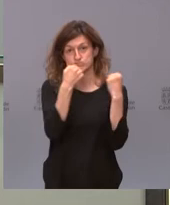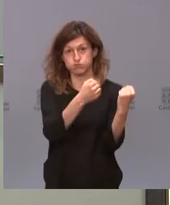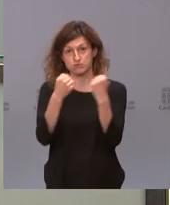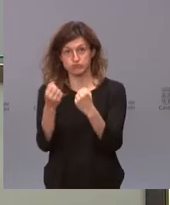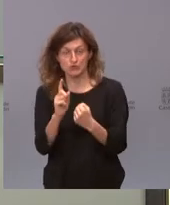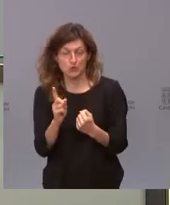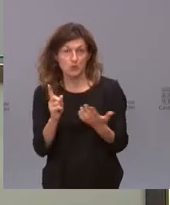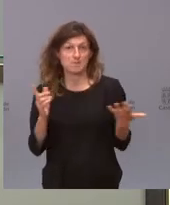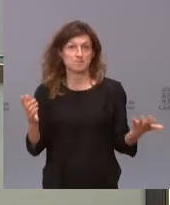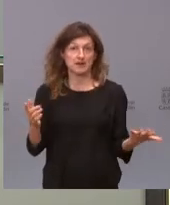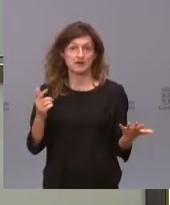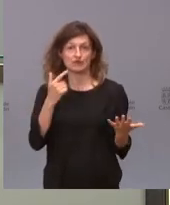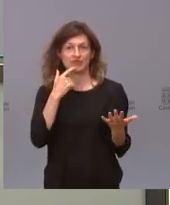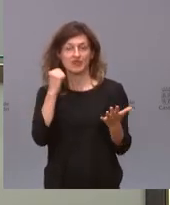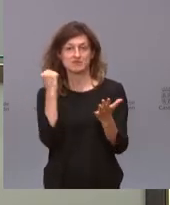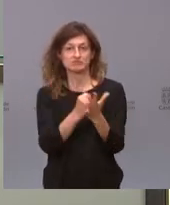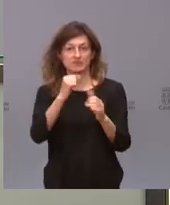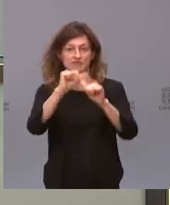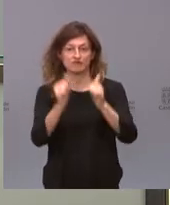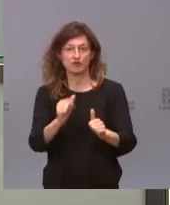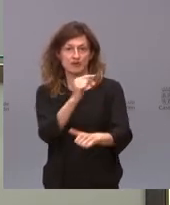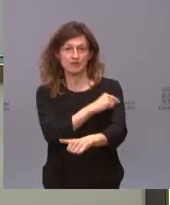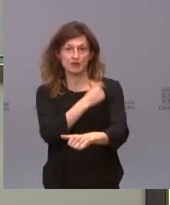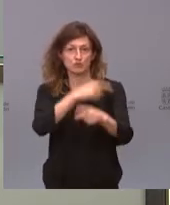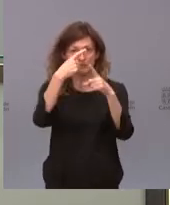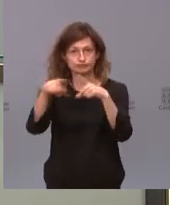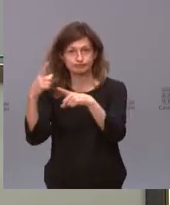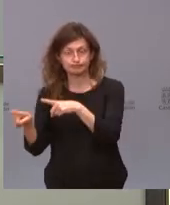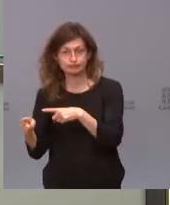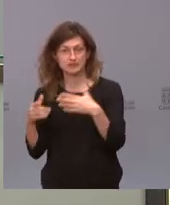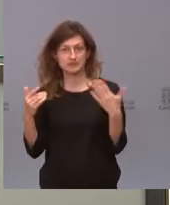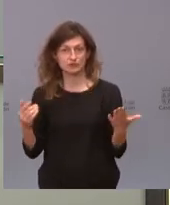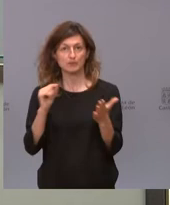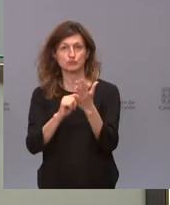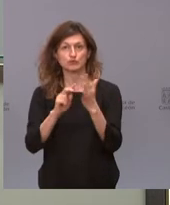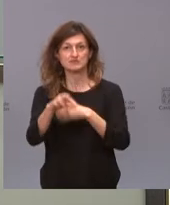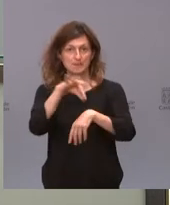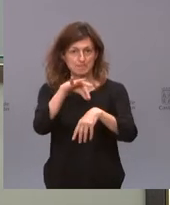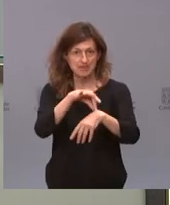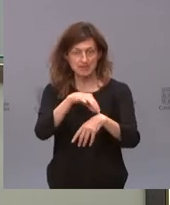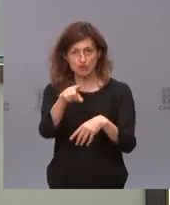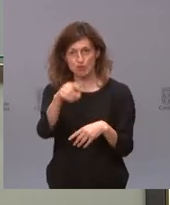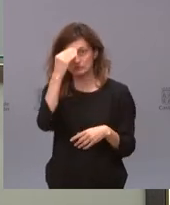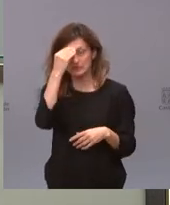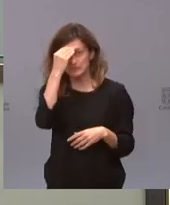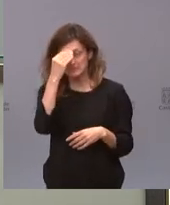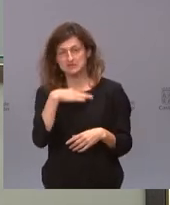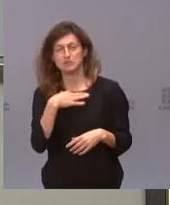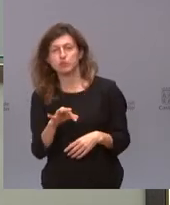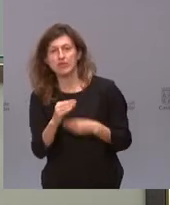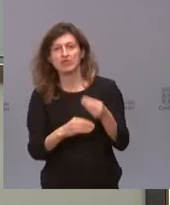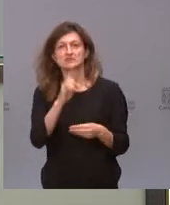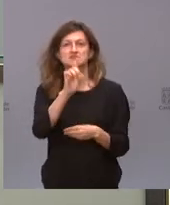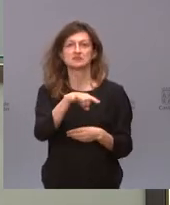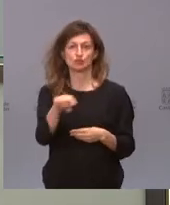son distintas formas de vacuna. No sé si eso desde su punto de vista médico lo ve factible. Luego,